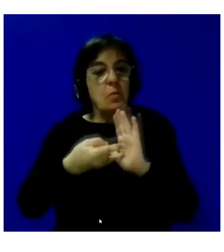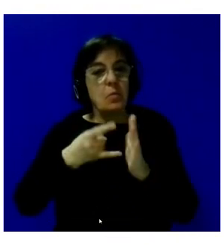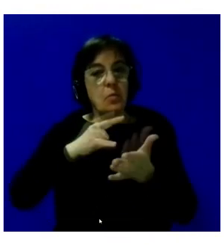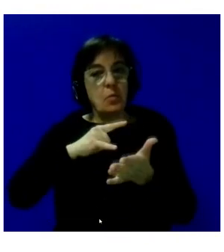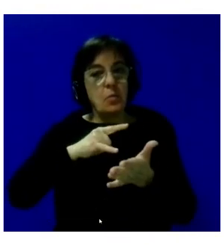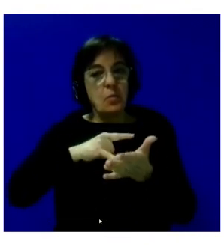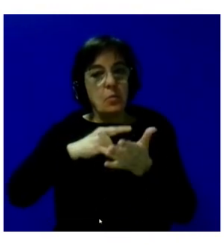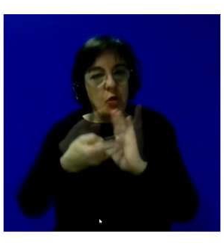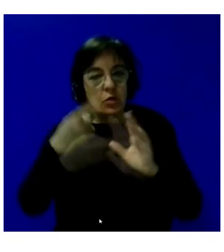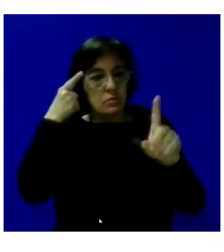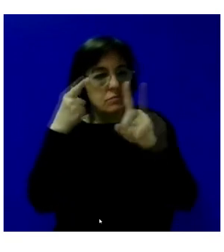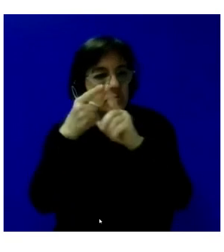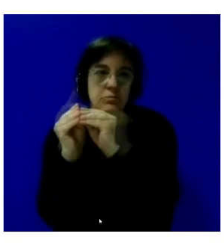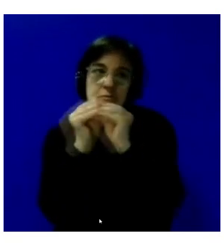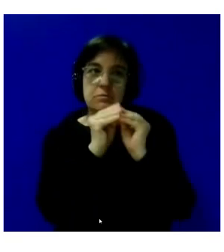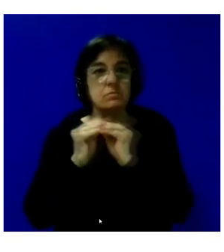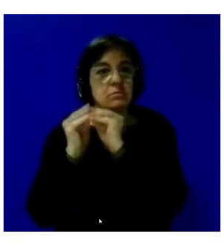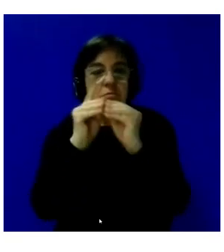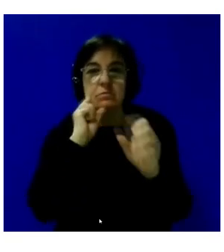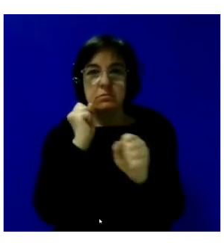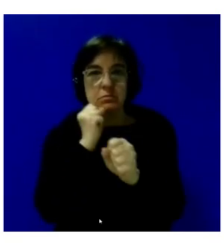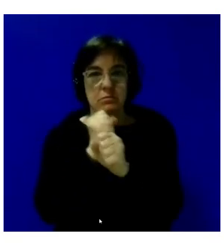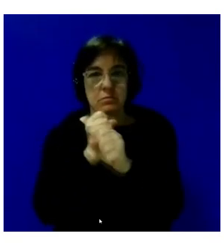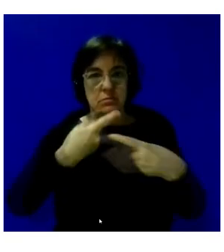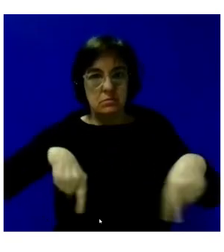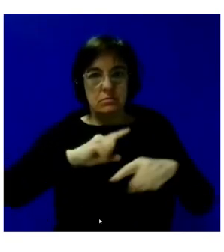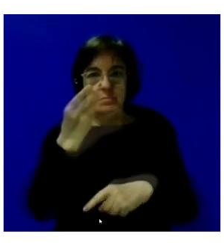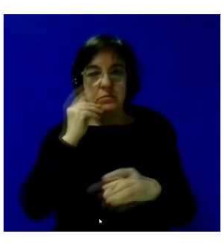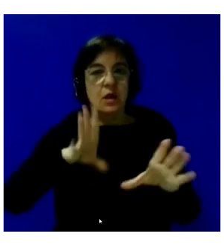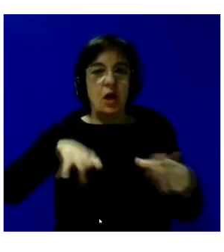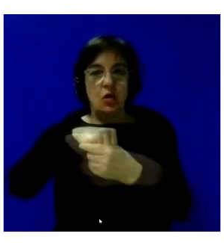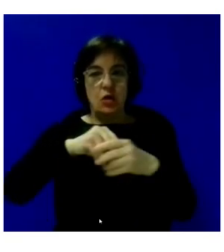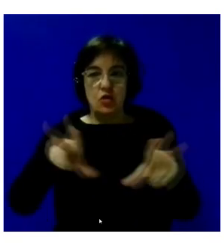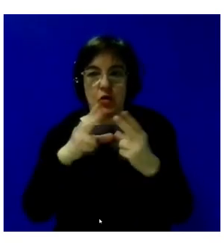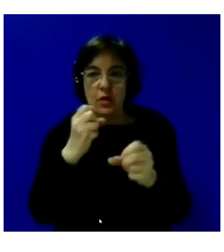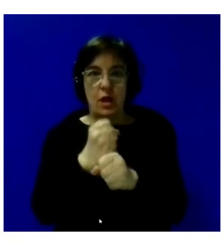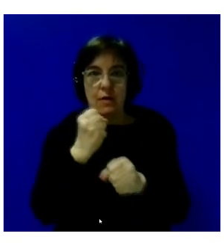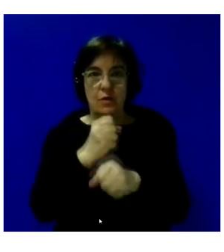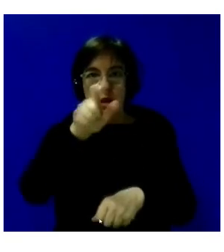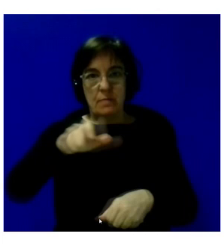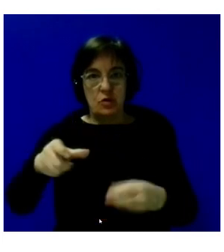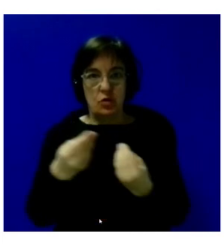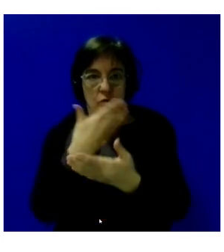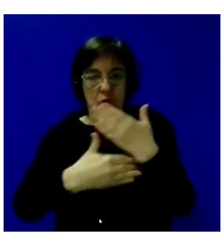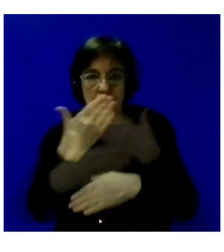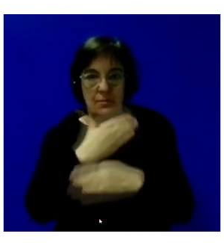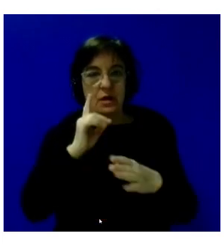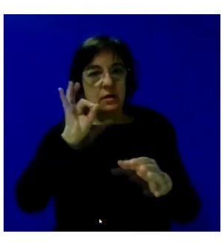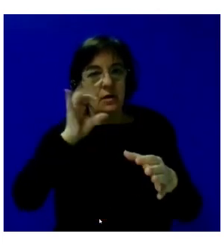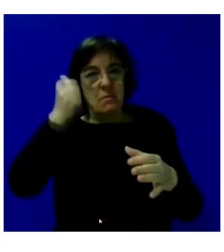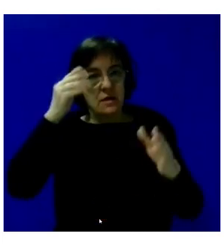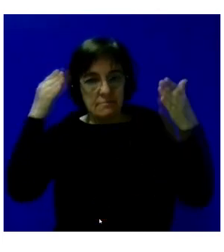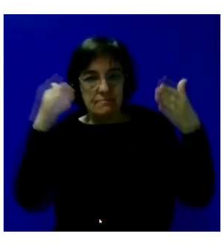persigue el objeto común por el que trabajamos muchos de nosotros, que es la inclusión sociolaboral de personas con discapacidad, en particular